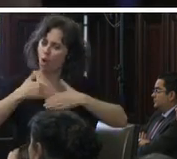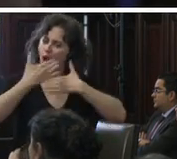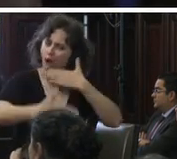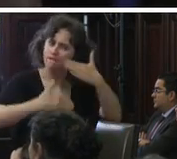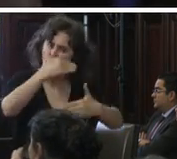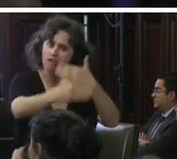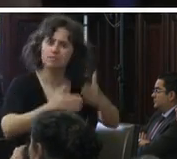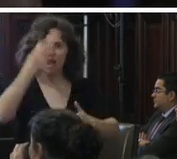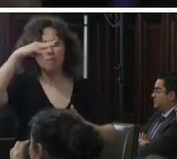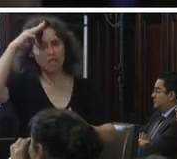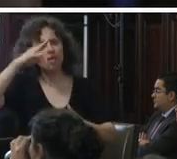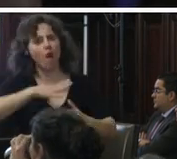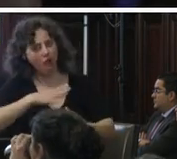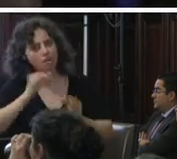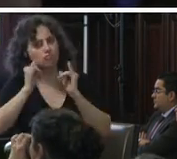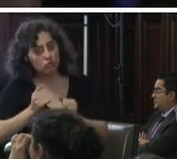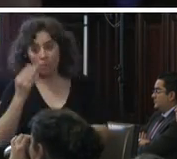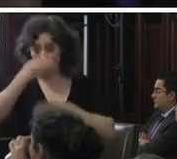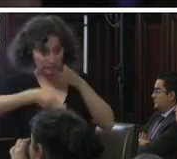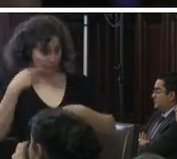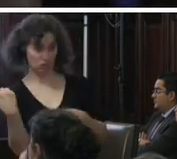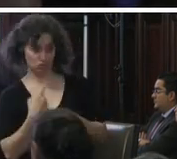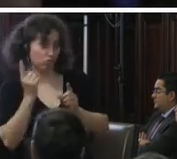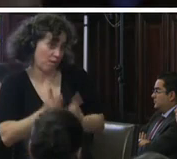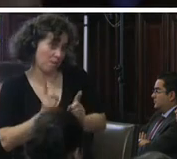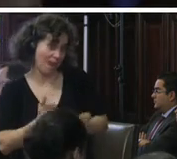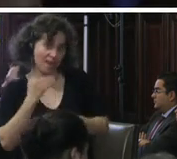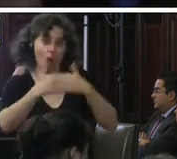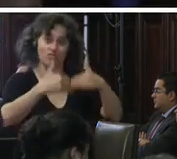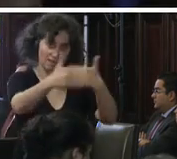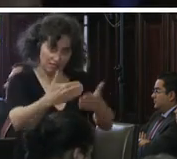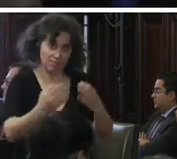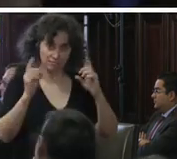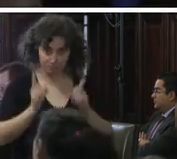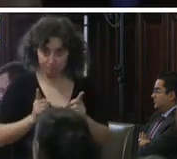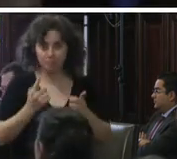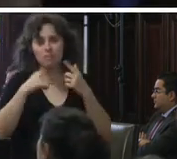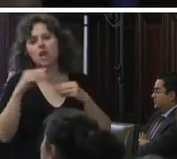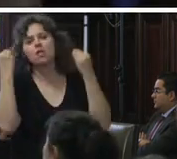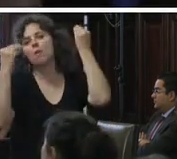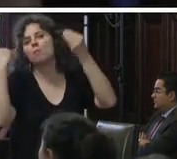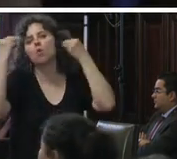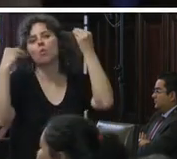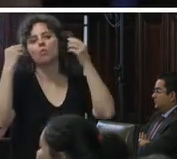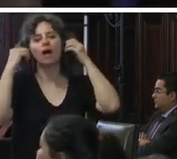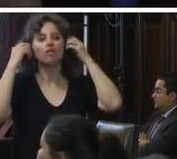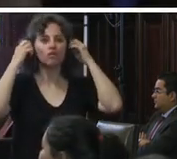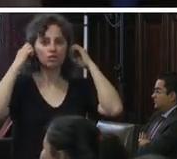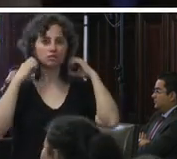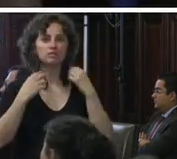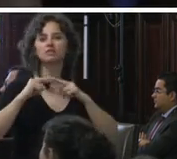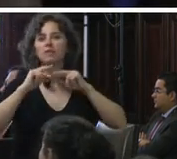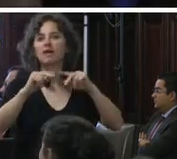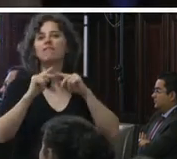avances que se han logrado en México hemos participado en ellos activamente Lo que nos preocupa mucho es que se